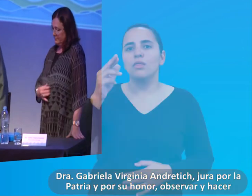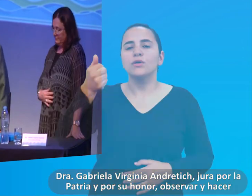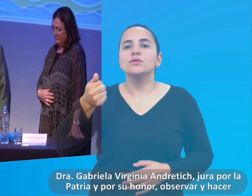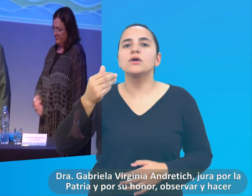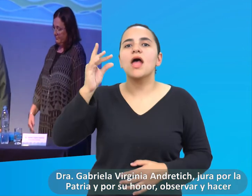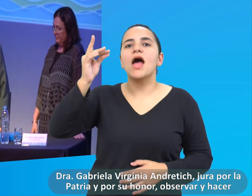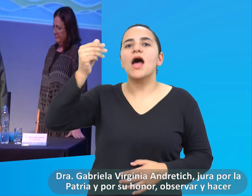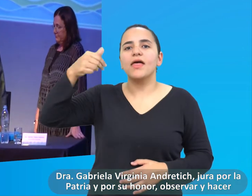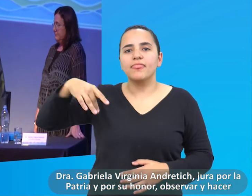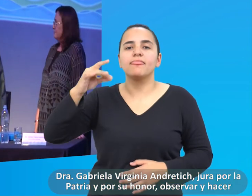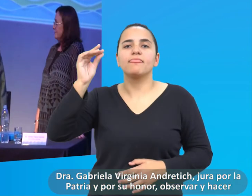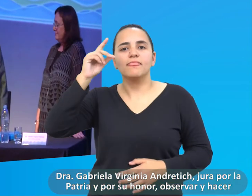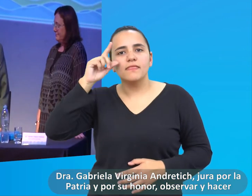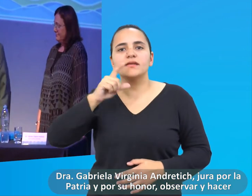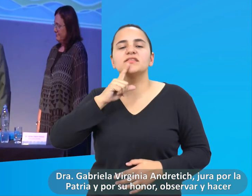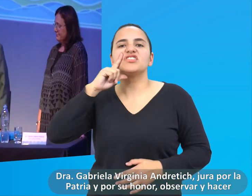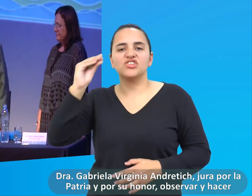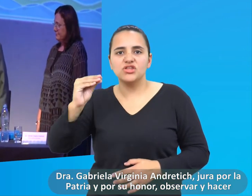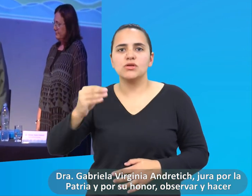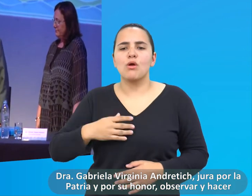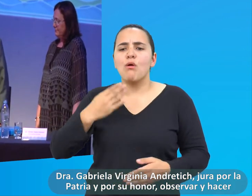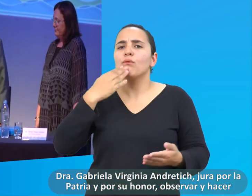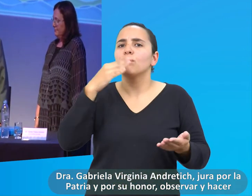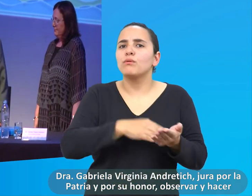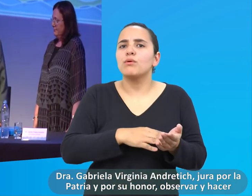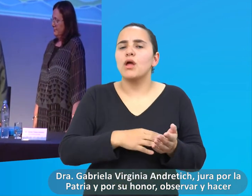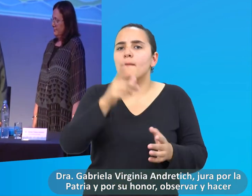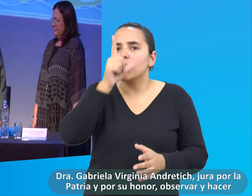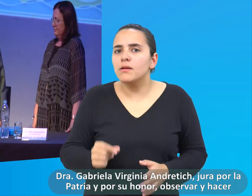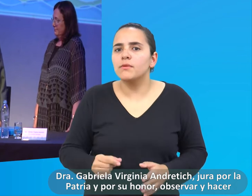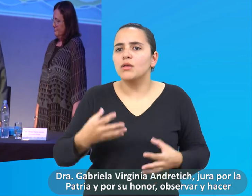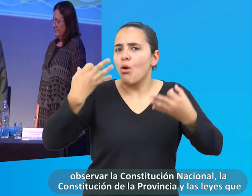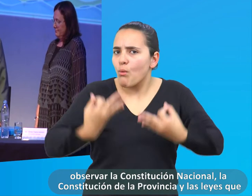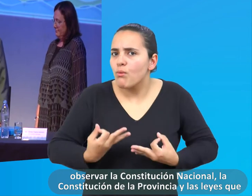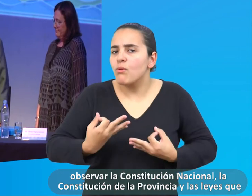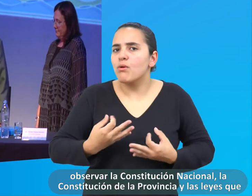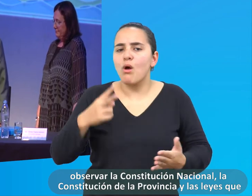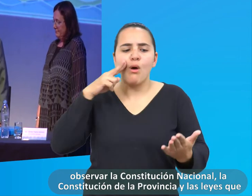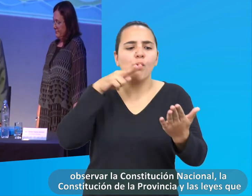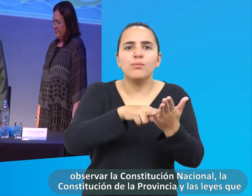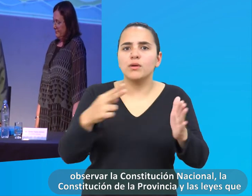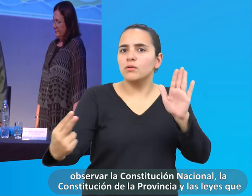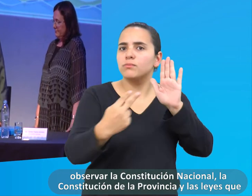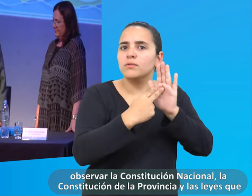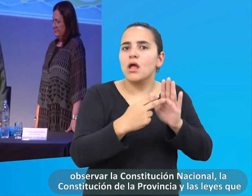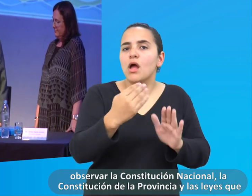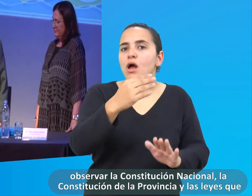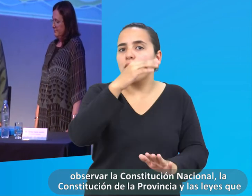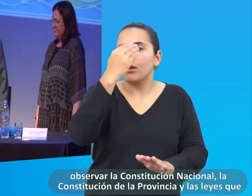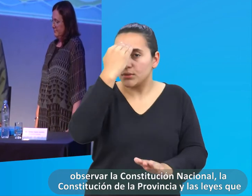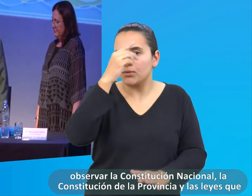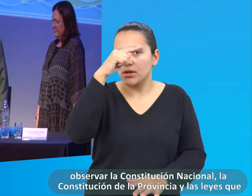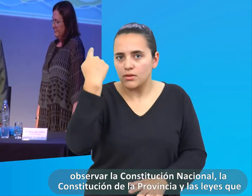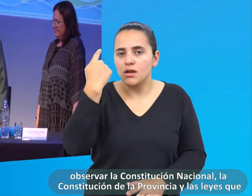Doctora Gabriela Virginia Andretich, jura por la patria y por su honor observar y hacer observar la